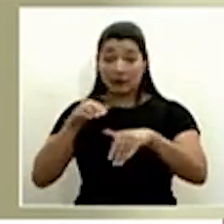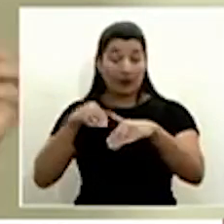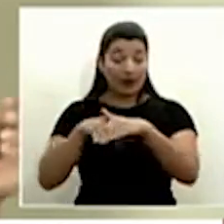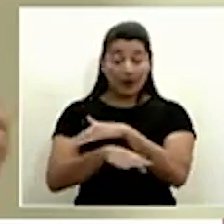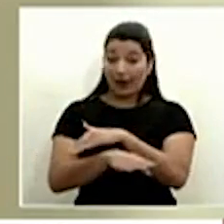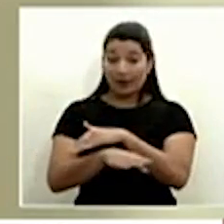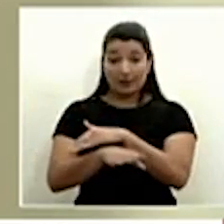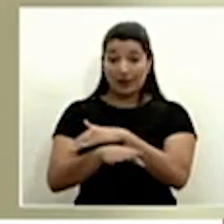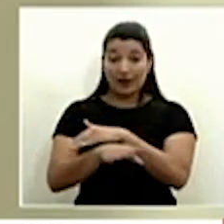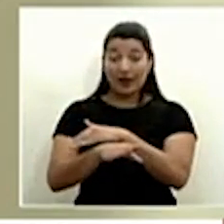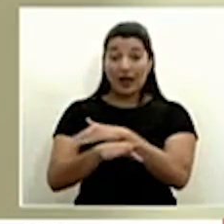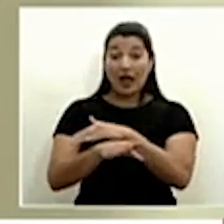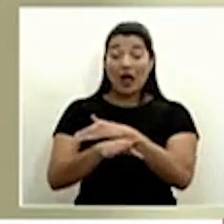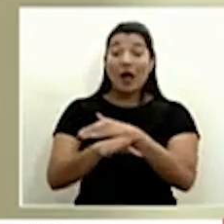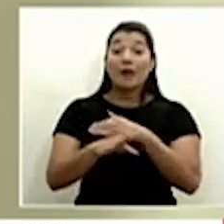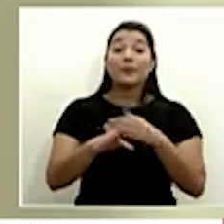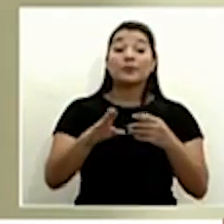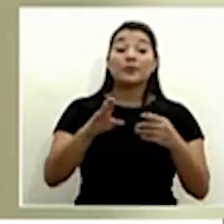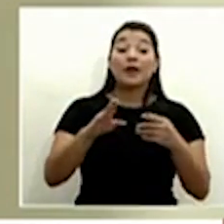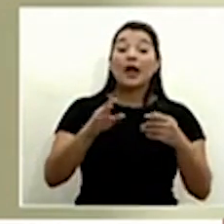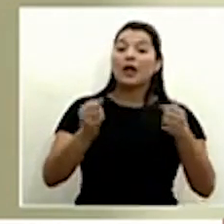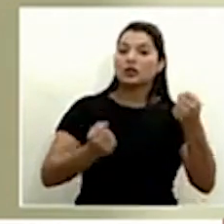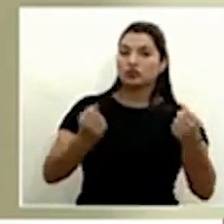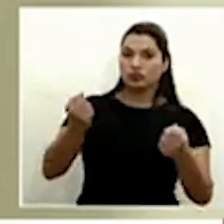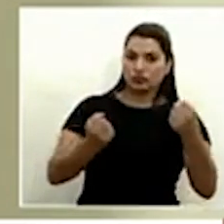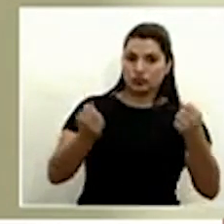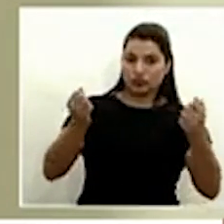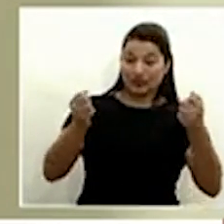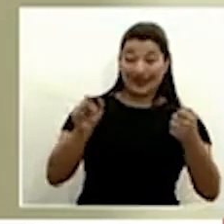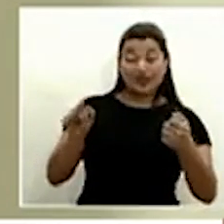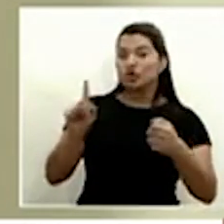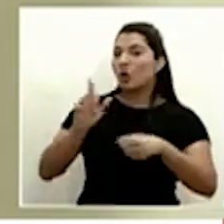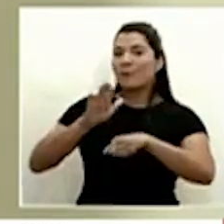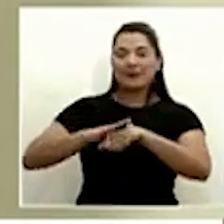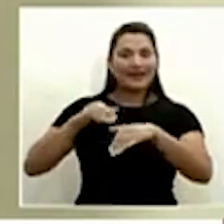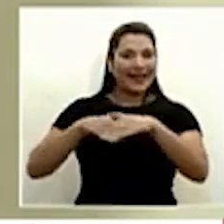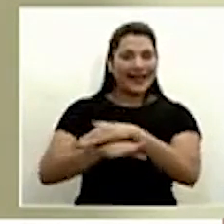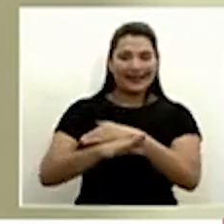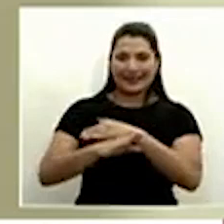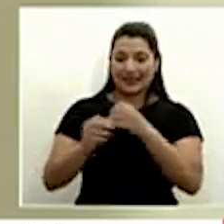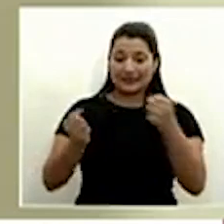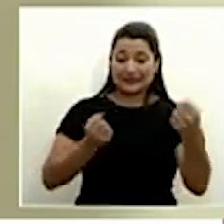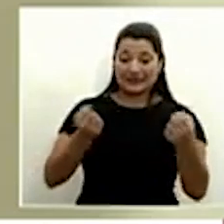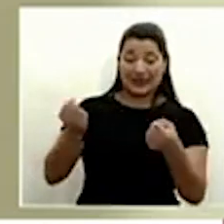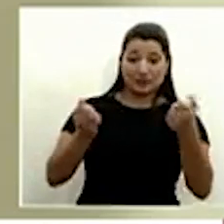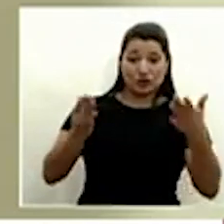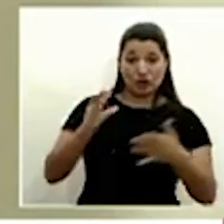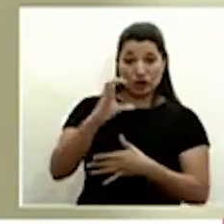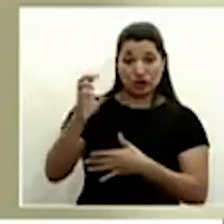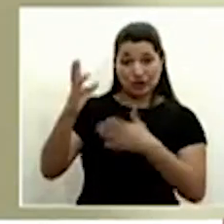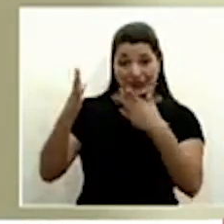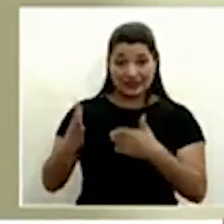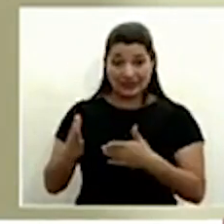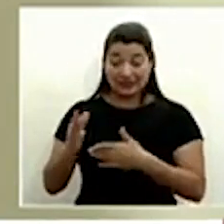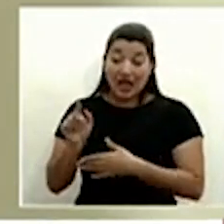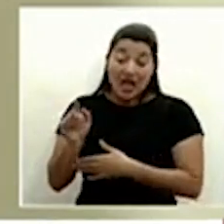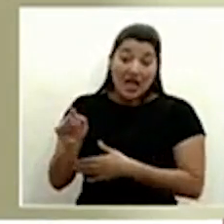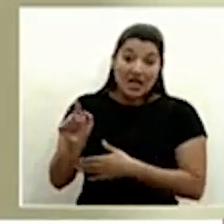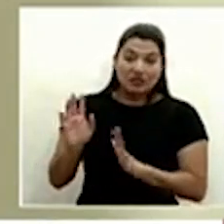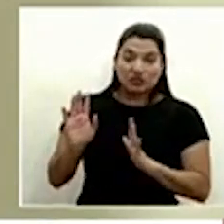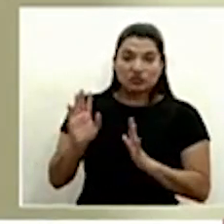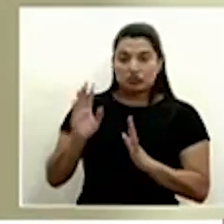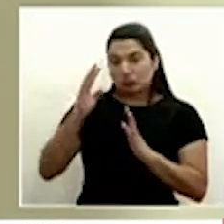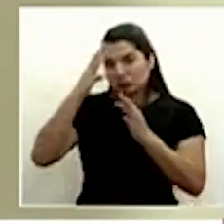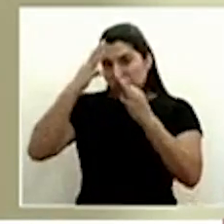hasta el destino de transportistas de Costa Rica. Ellos lo han posicionado como una medida recíproca.